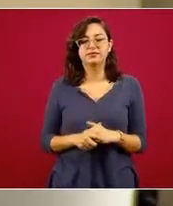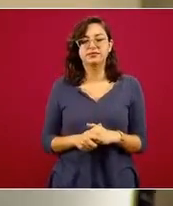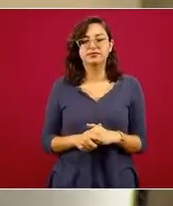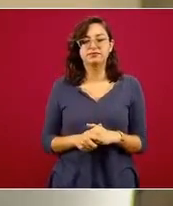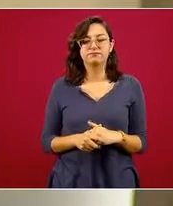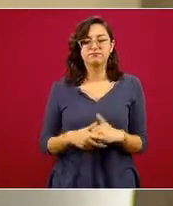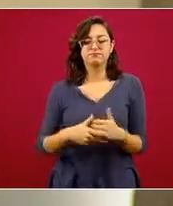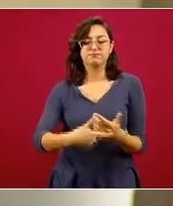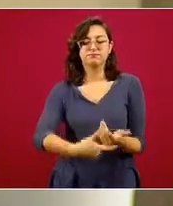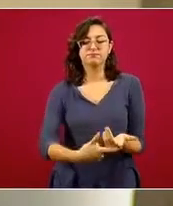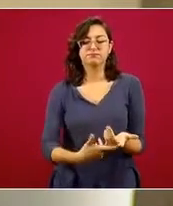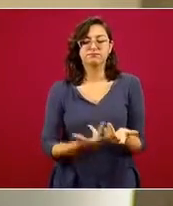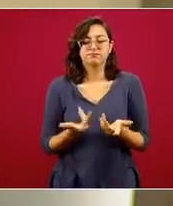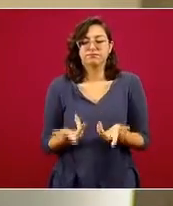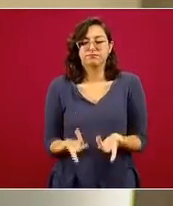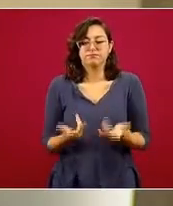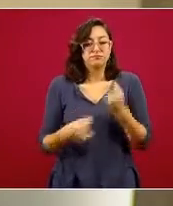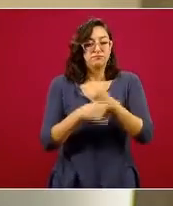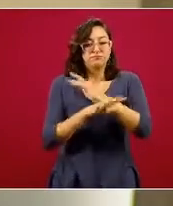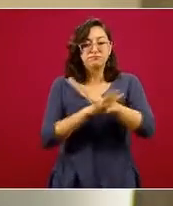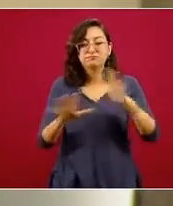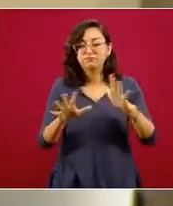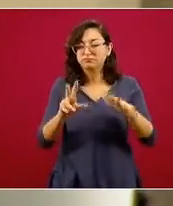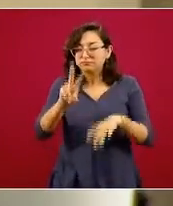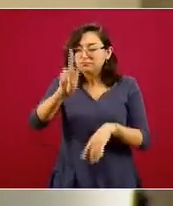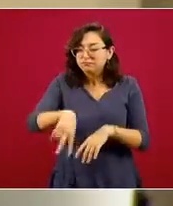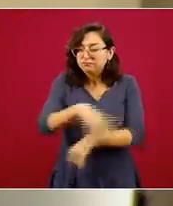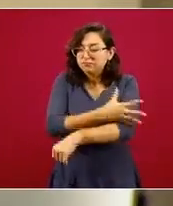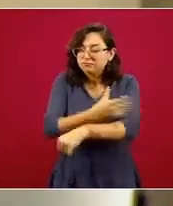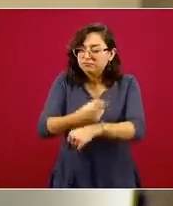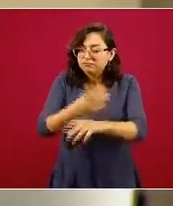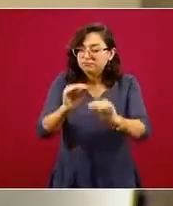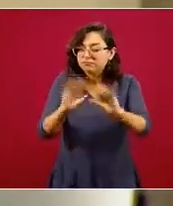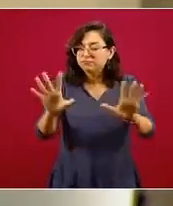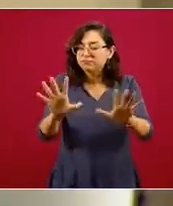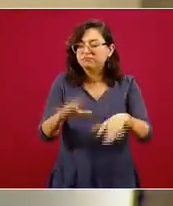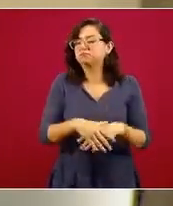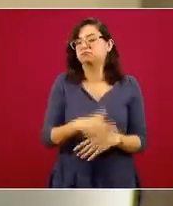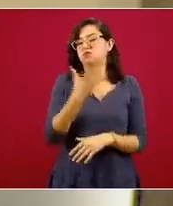que no están informando con claridad lo que está ocurriendo en el sector salud.